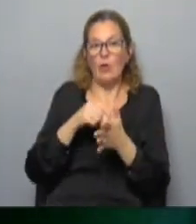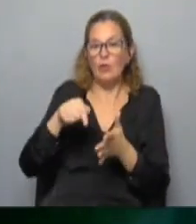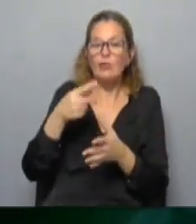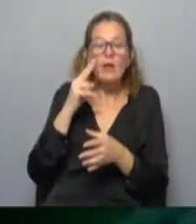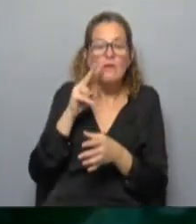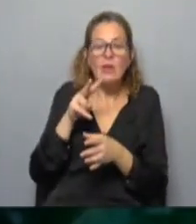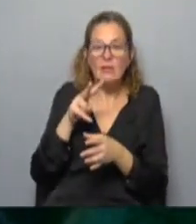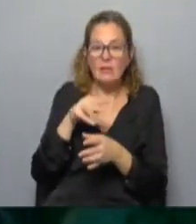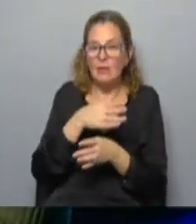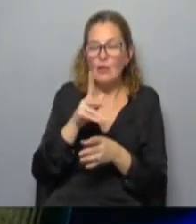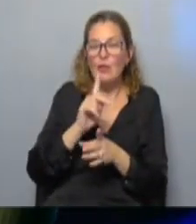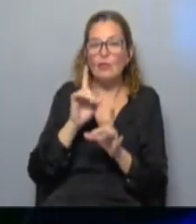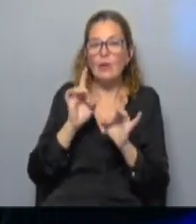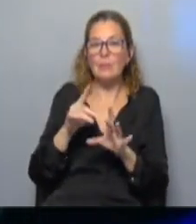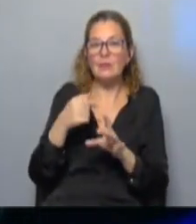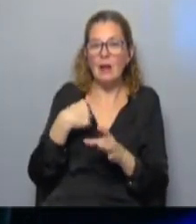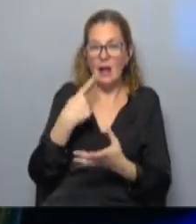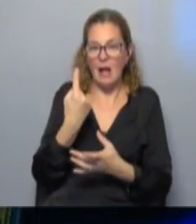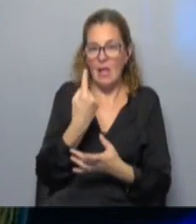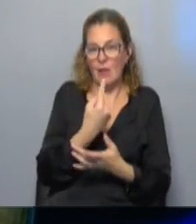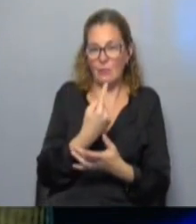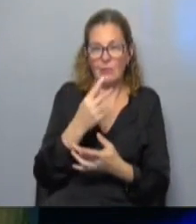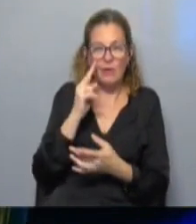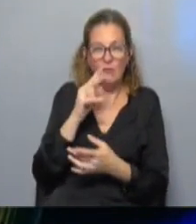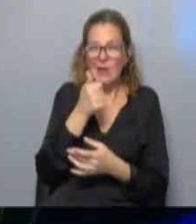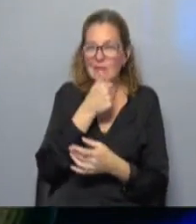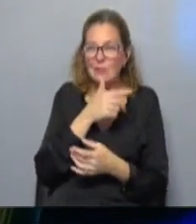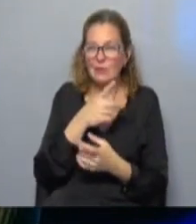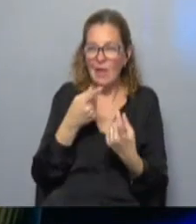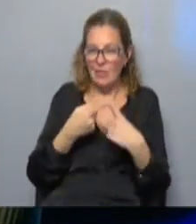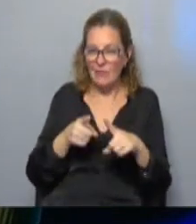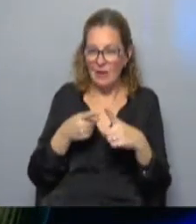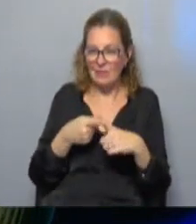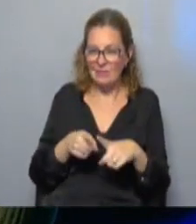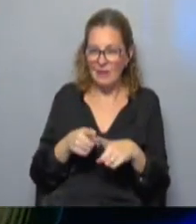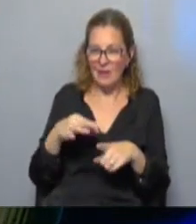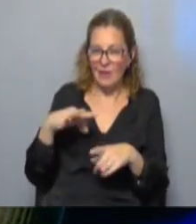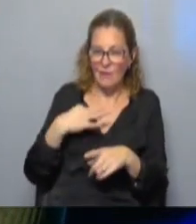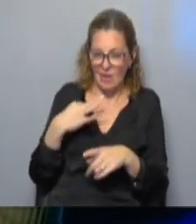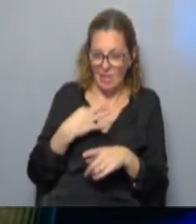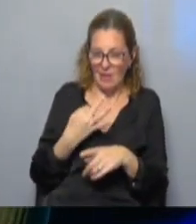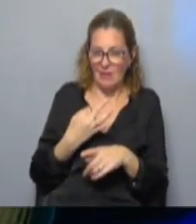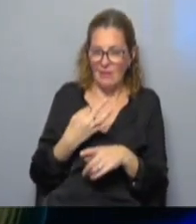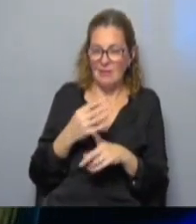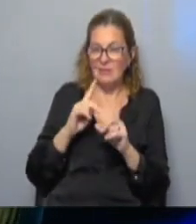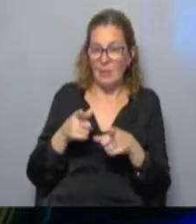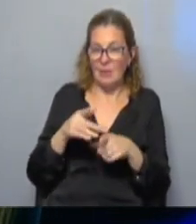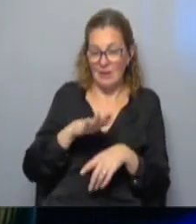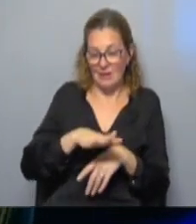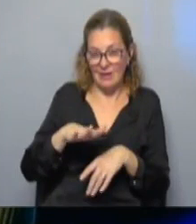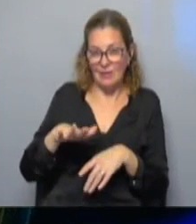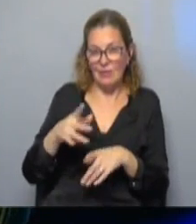realidades no solo la que uno está pasando sino que ves más historias más historias de vida de hecho hasta los niños